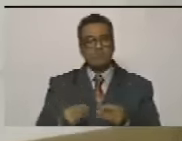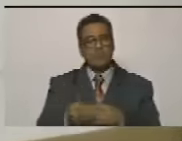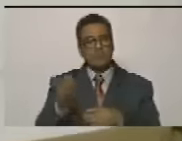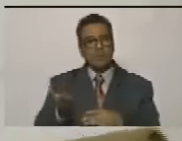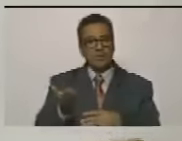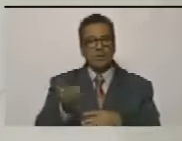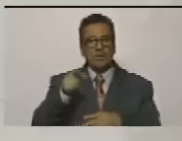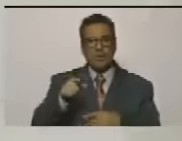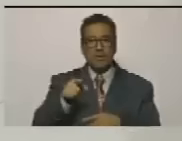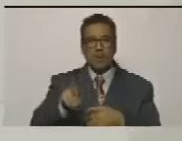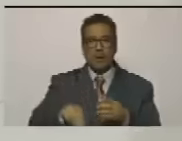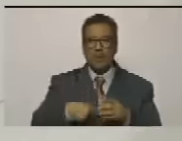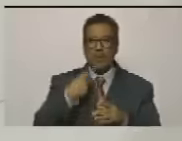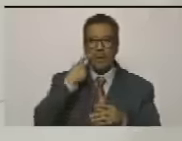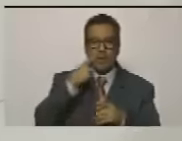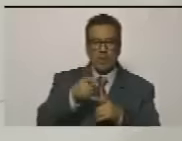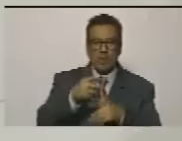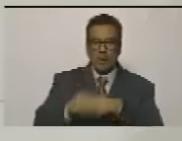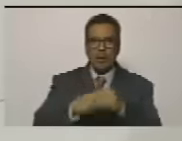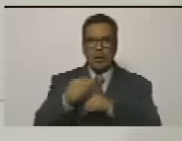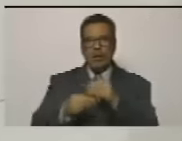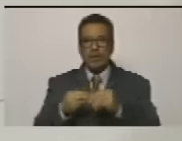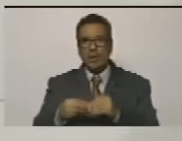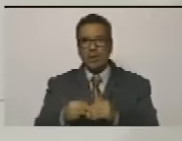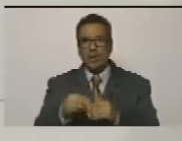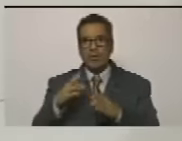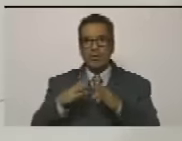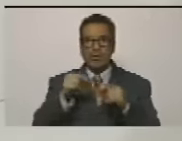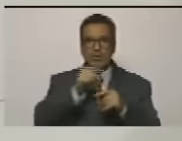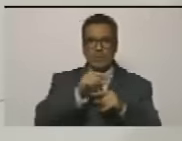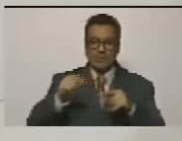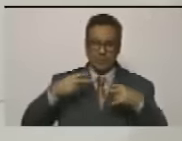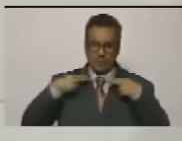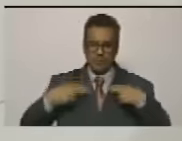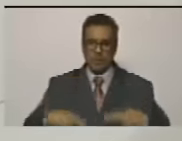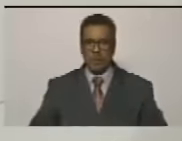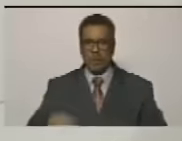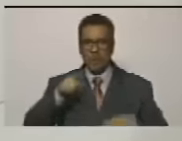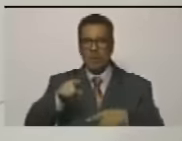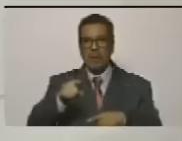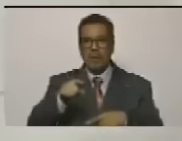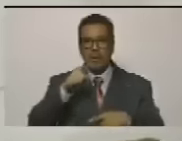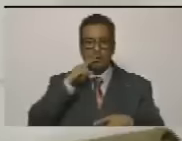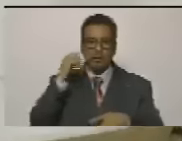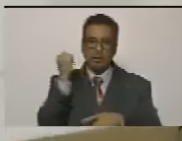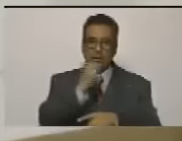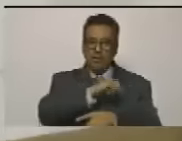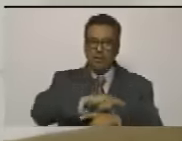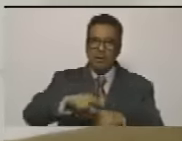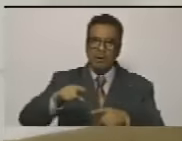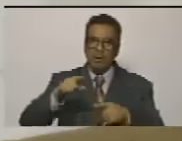que por esa vía estaban convirtiendo en piltrafas humanas a esos traidores